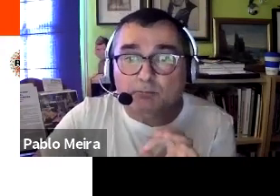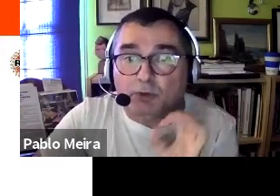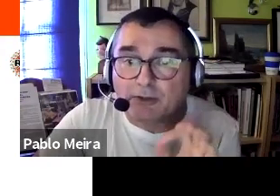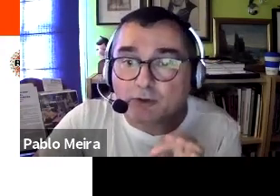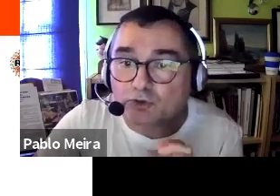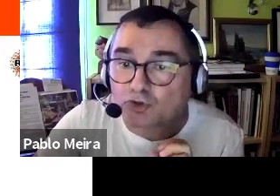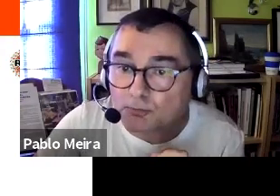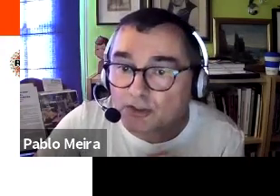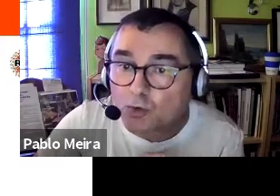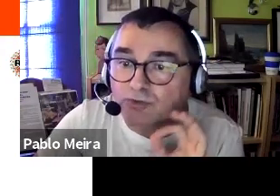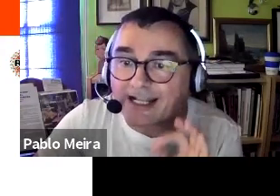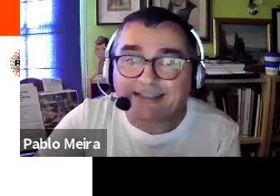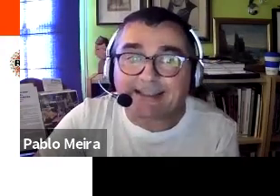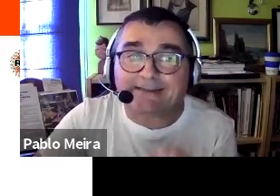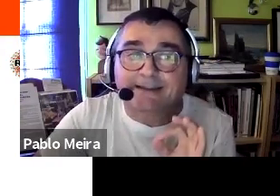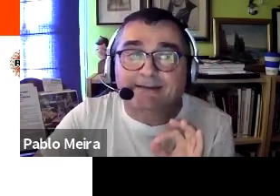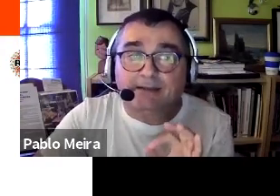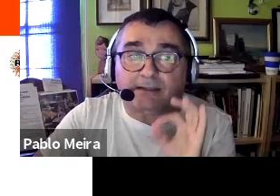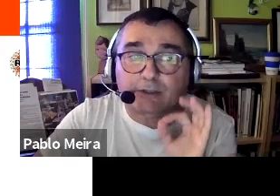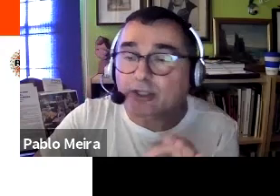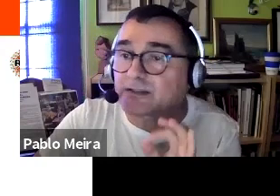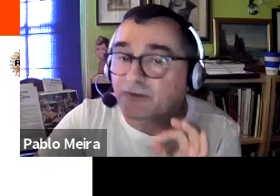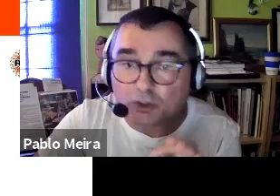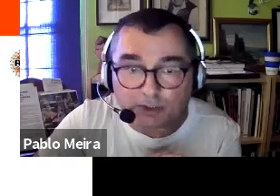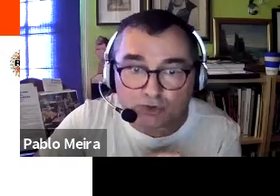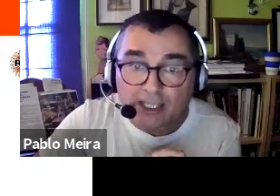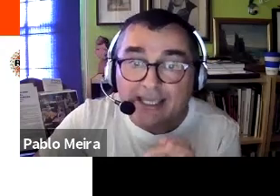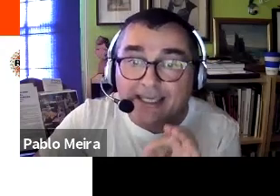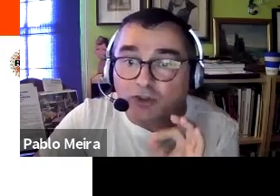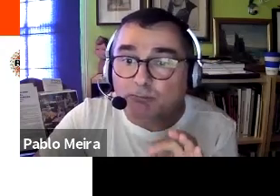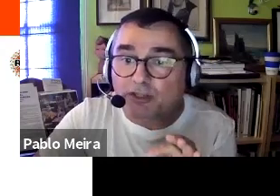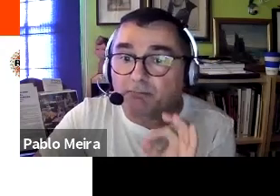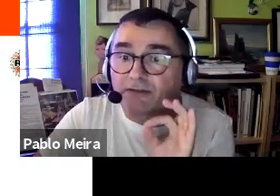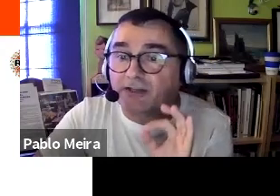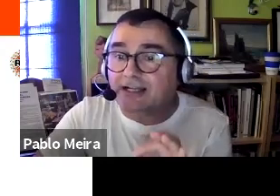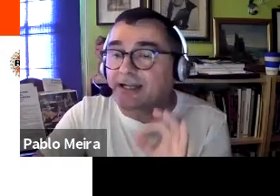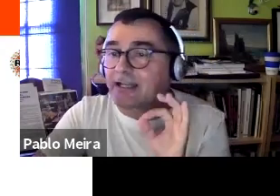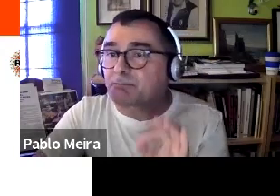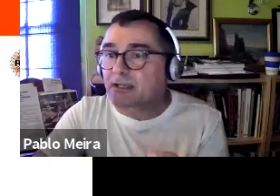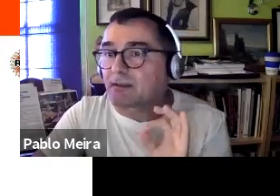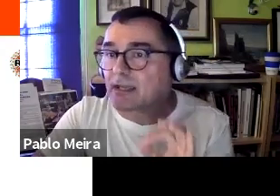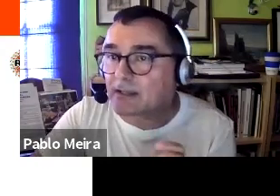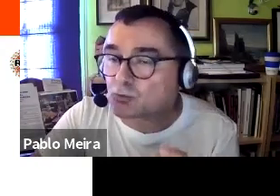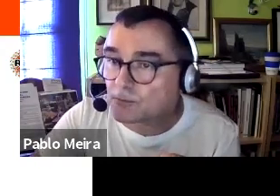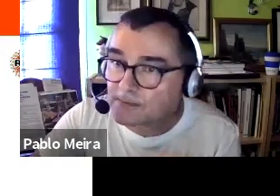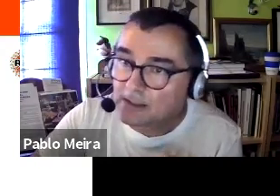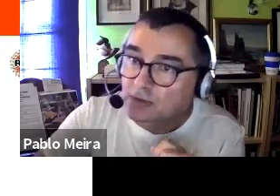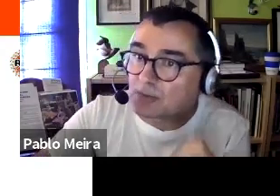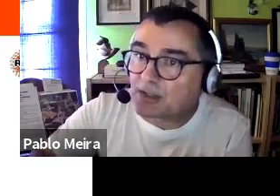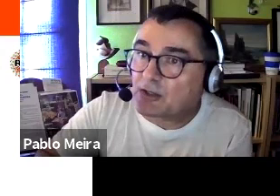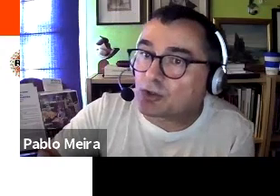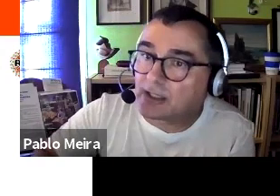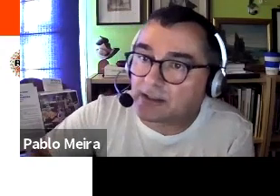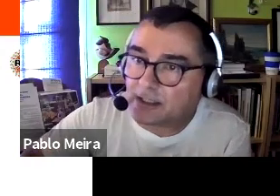familiarizado por medio de otros hombres con una cantidad creciente de teorías y fenómenos que no se pueden verificar en la experiencia de cada uno.